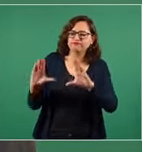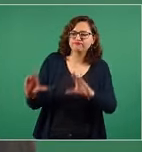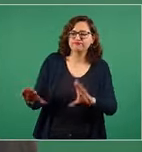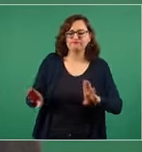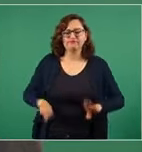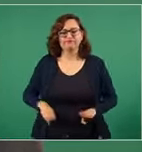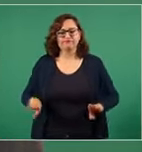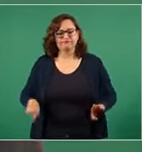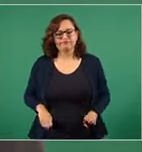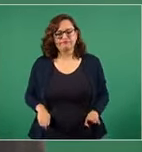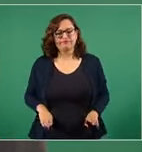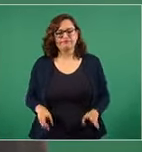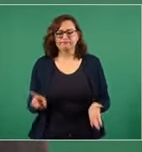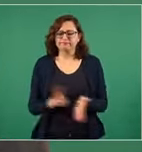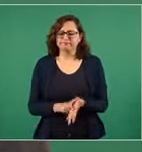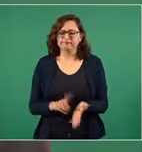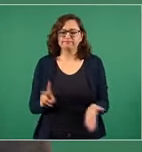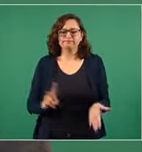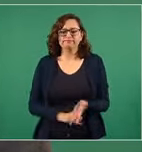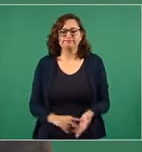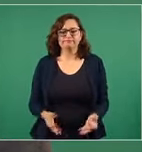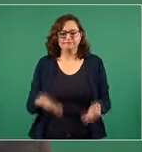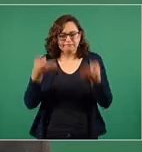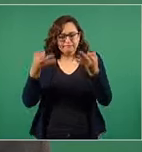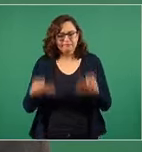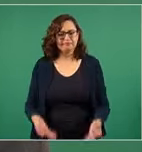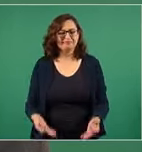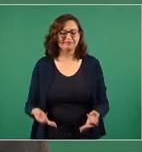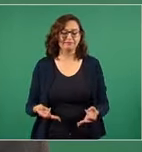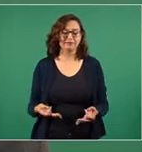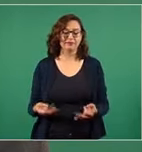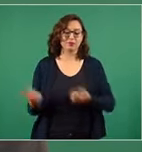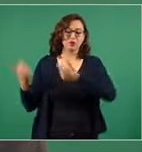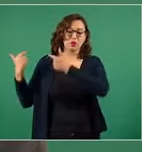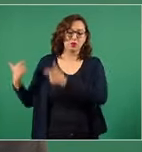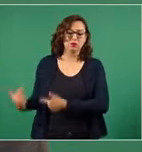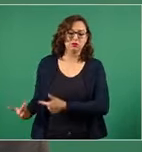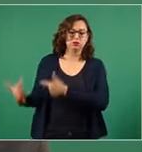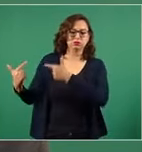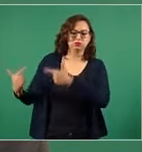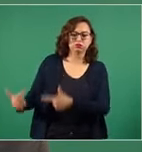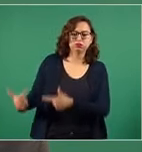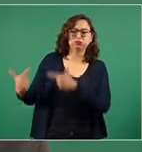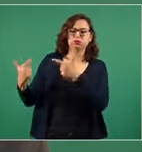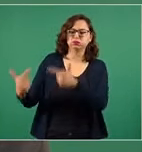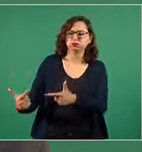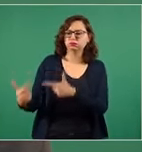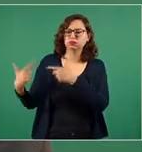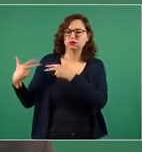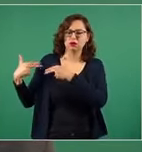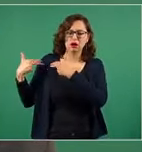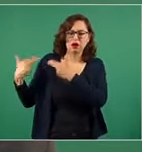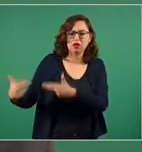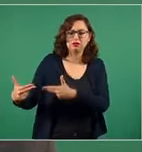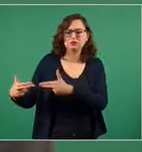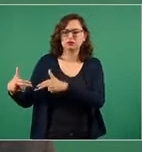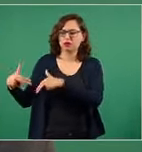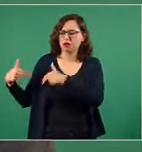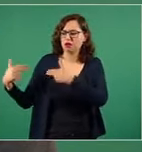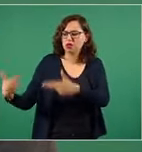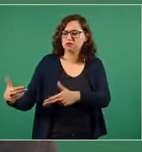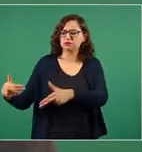recibieron como legado de los